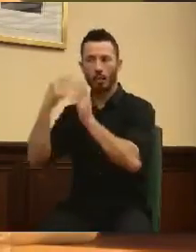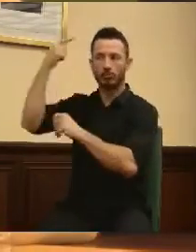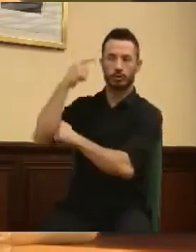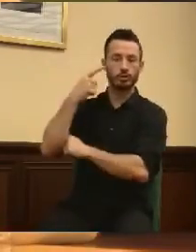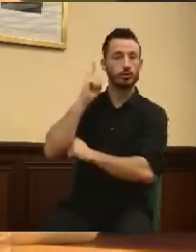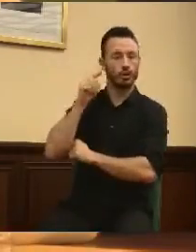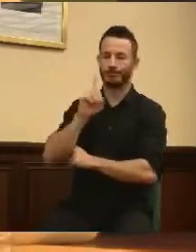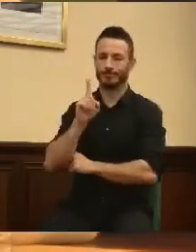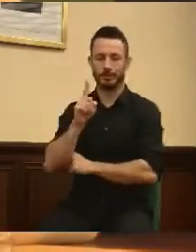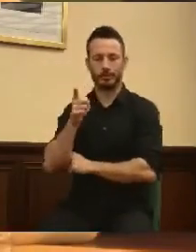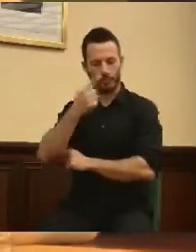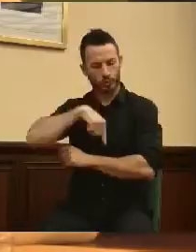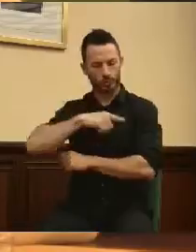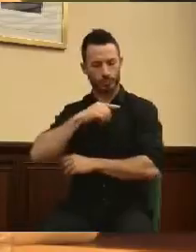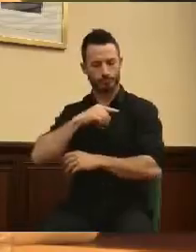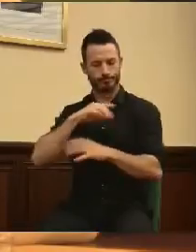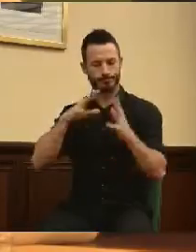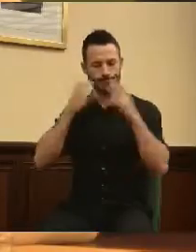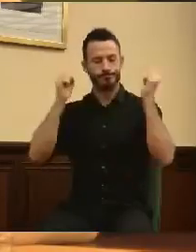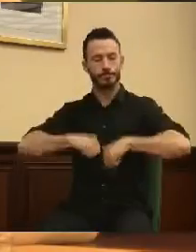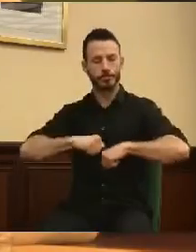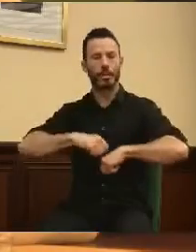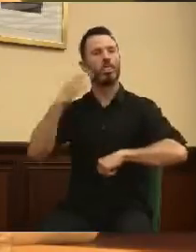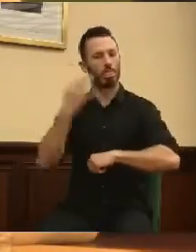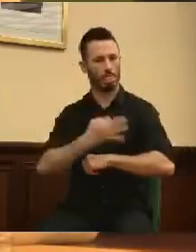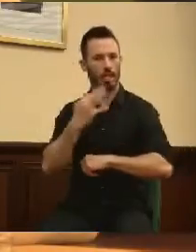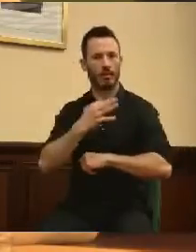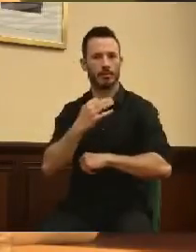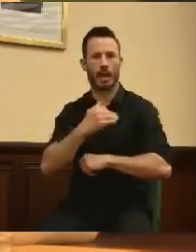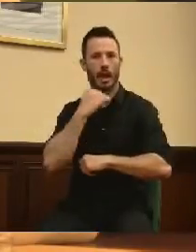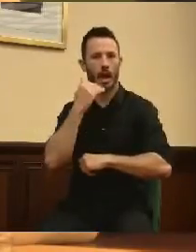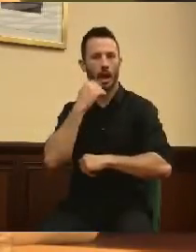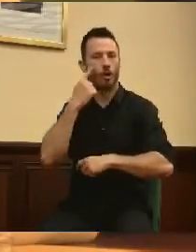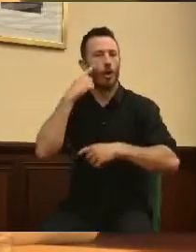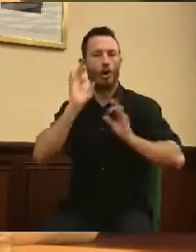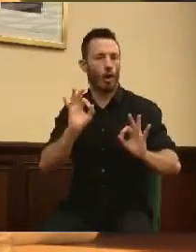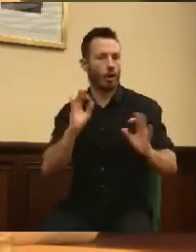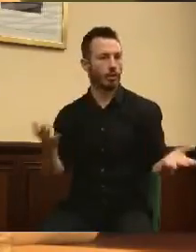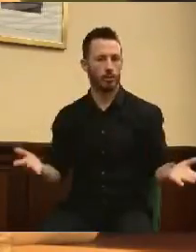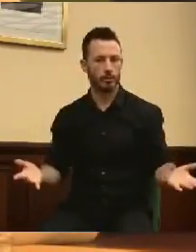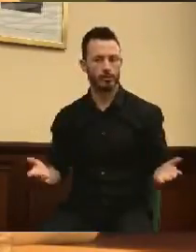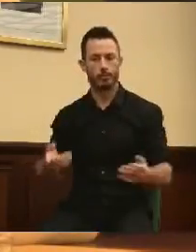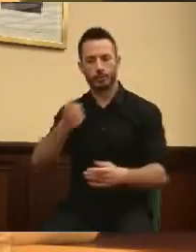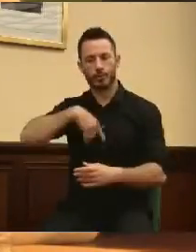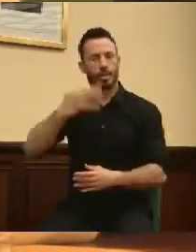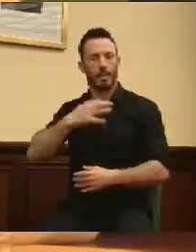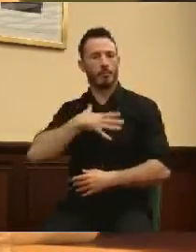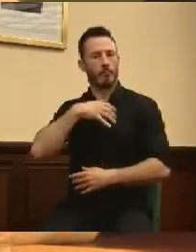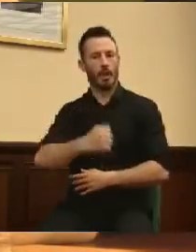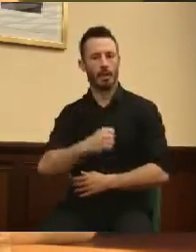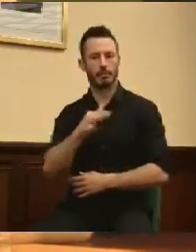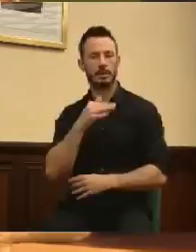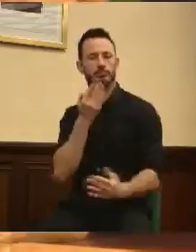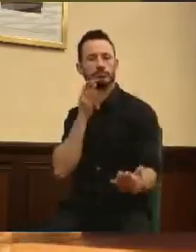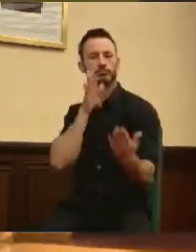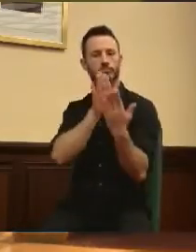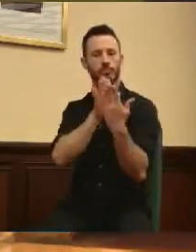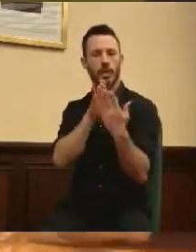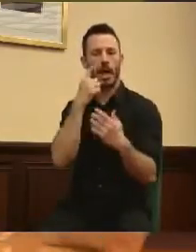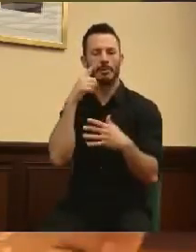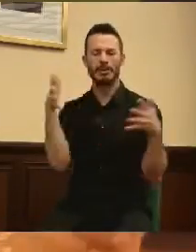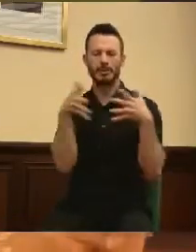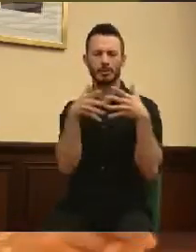electorales, es un elemento de puro sentido común. Hemos de ser valientes y afrontar cuanto antes el poner orden en una